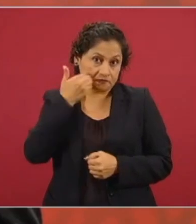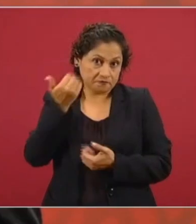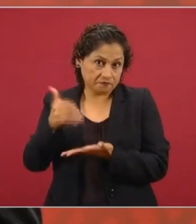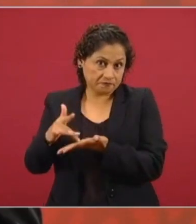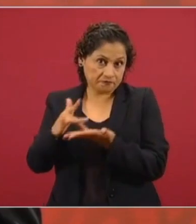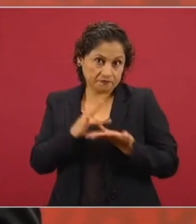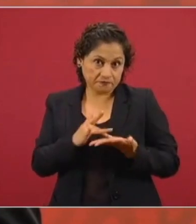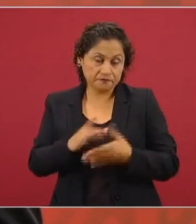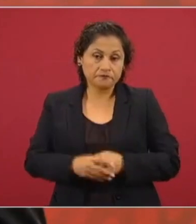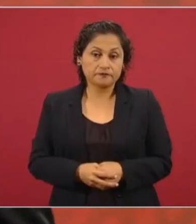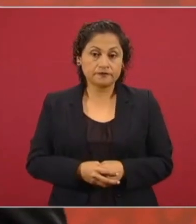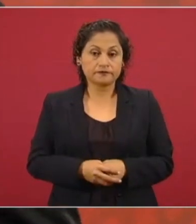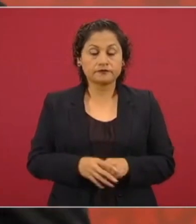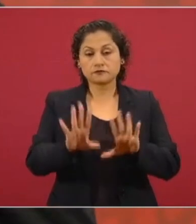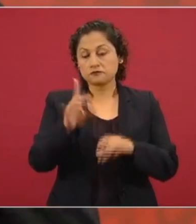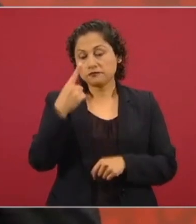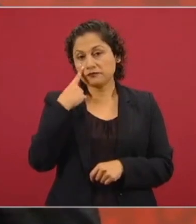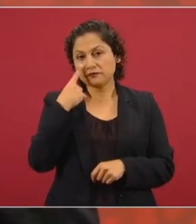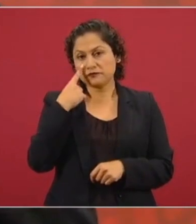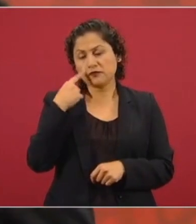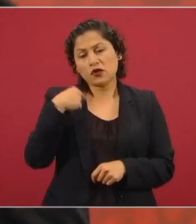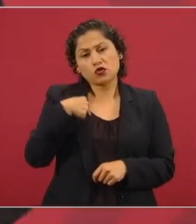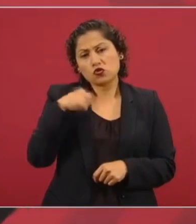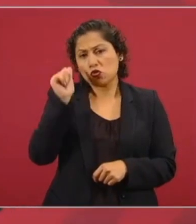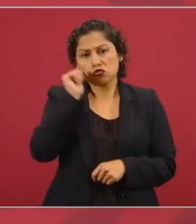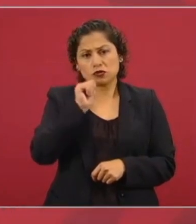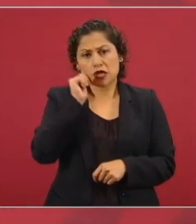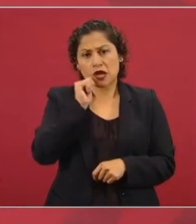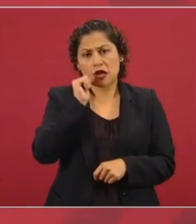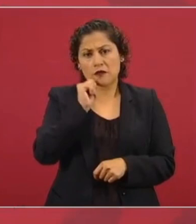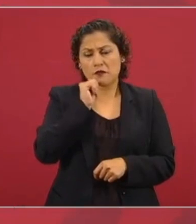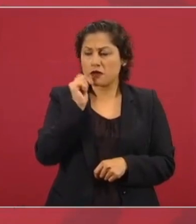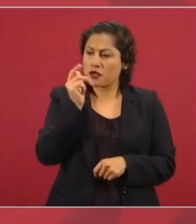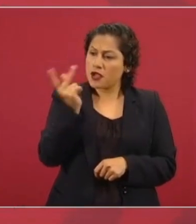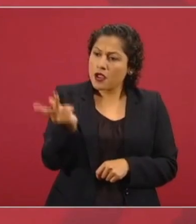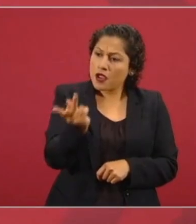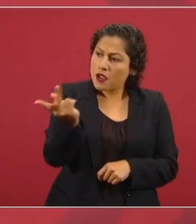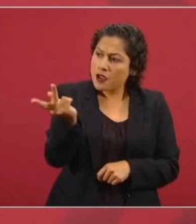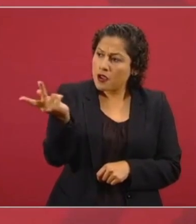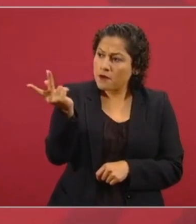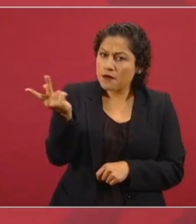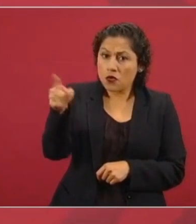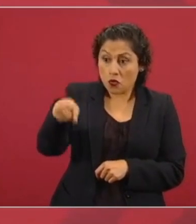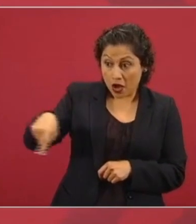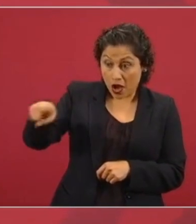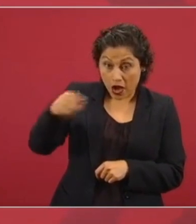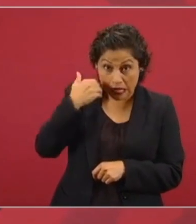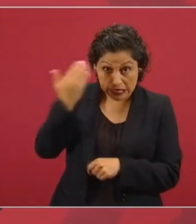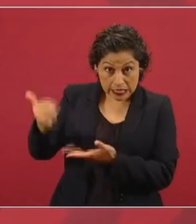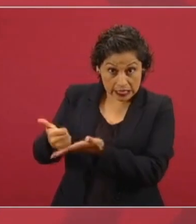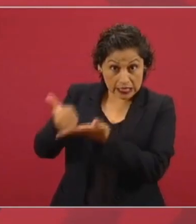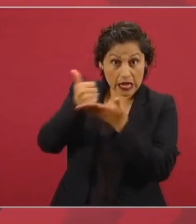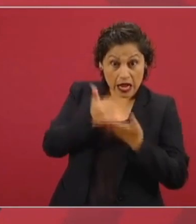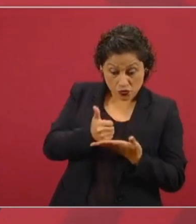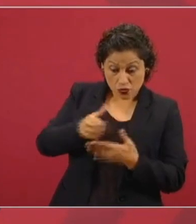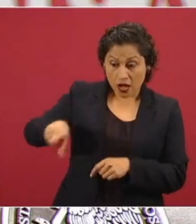Yo suelo preguntarle a los que quieren ayudar y participar